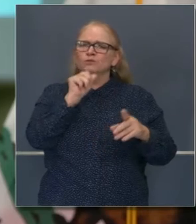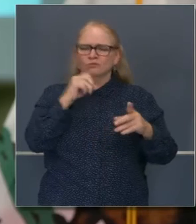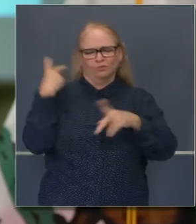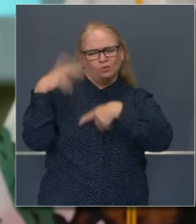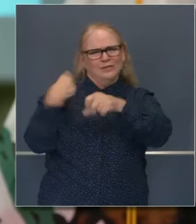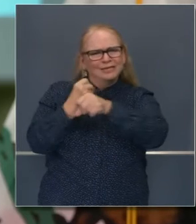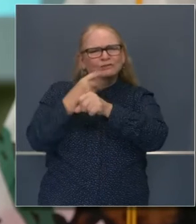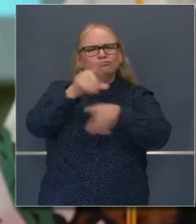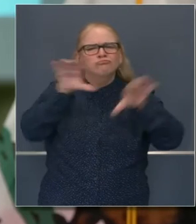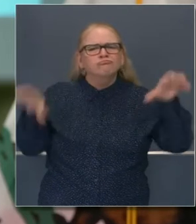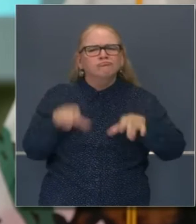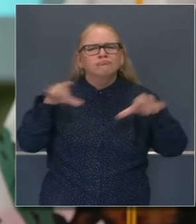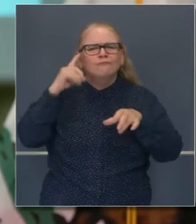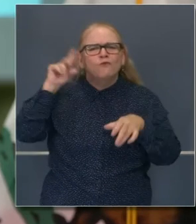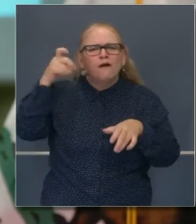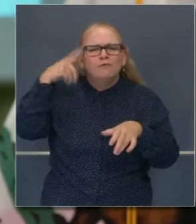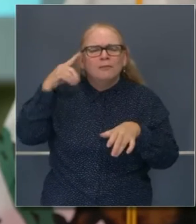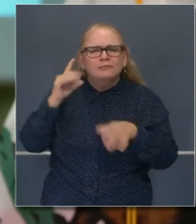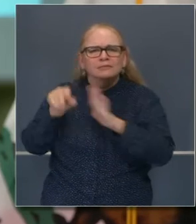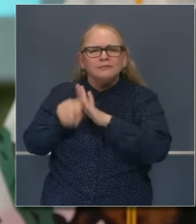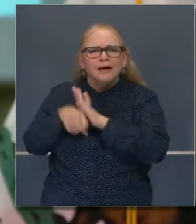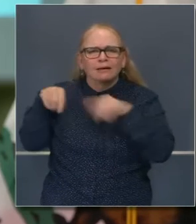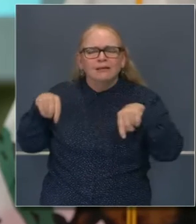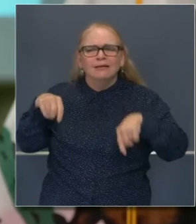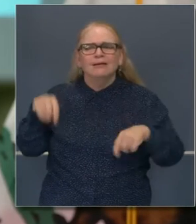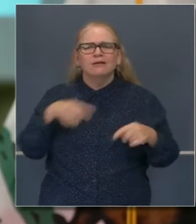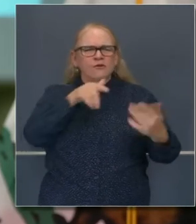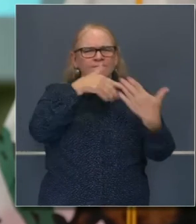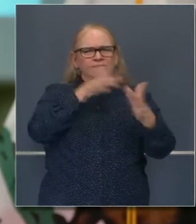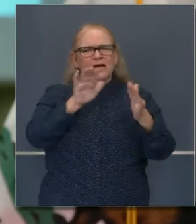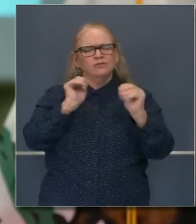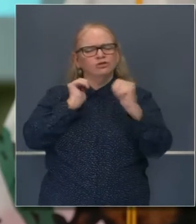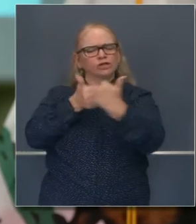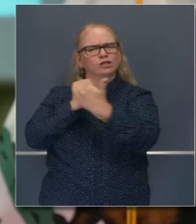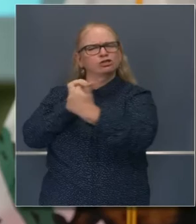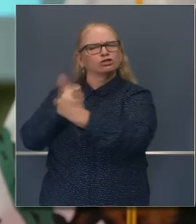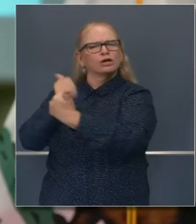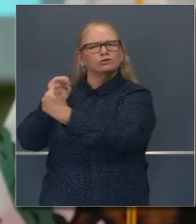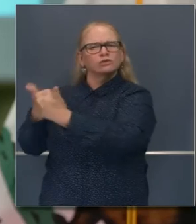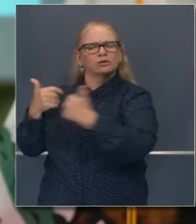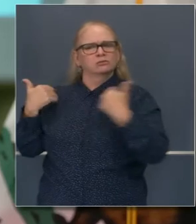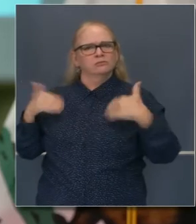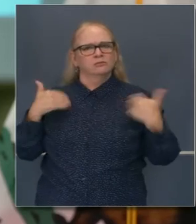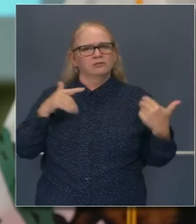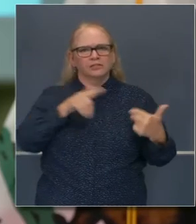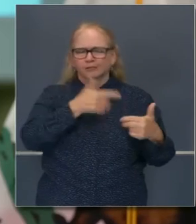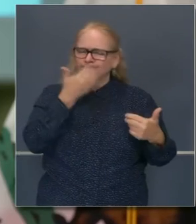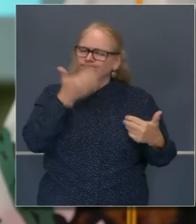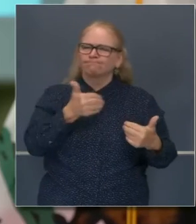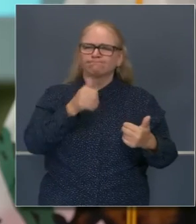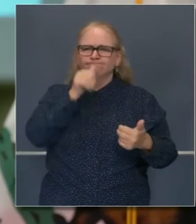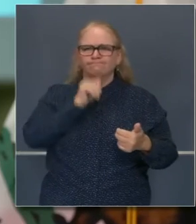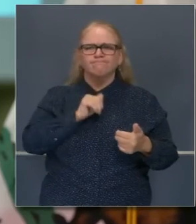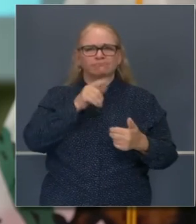los últimos dos años, ver cómo lidia con estos retos, franco,